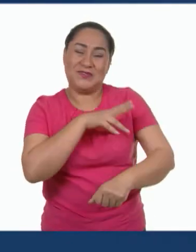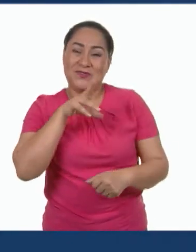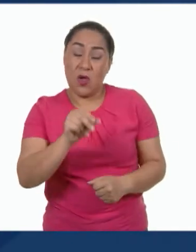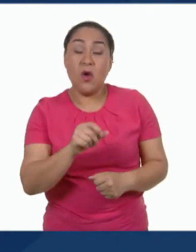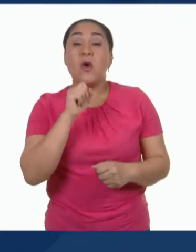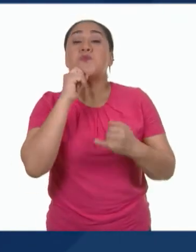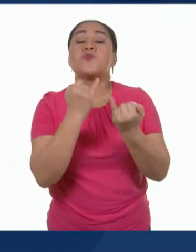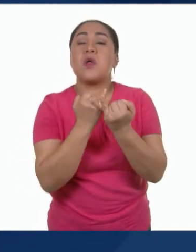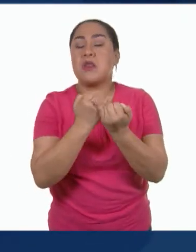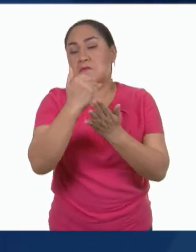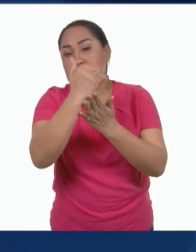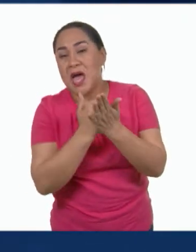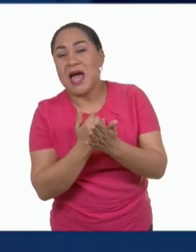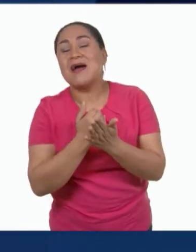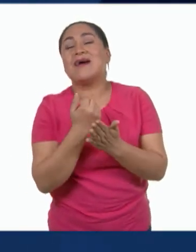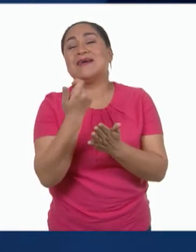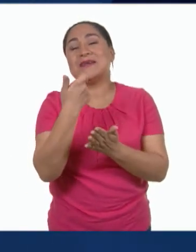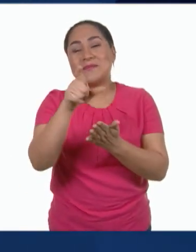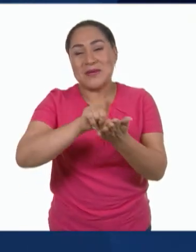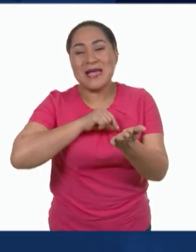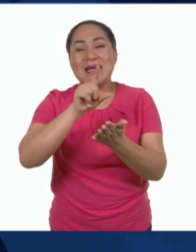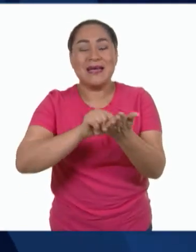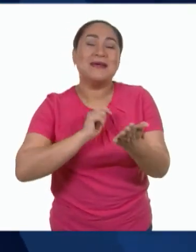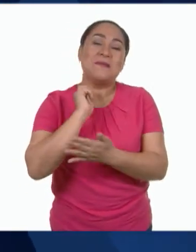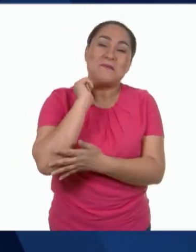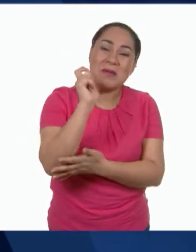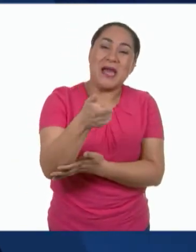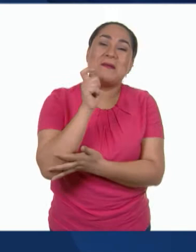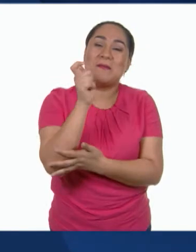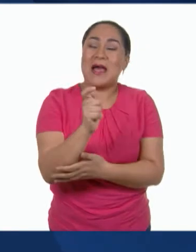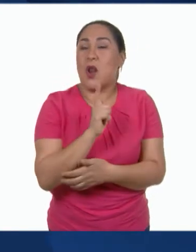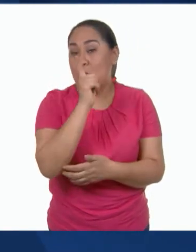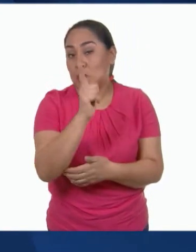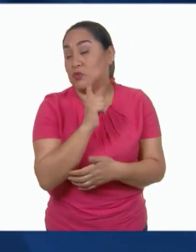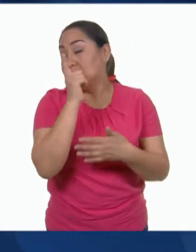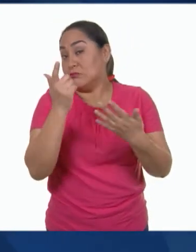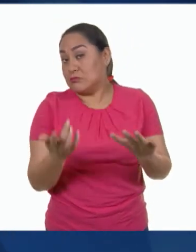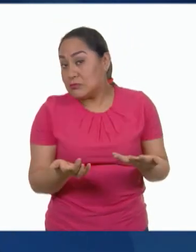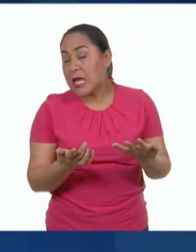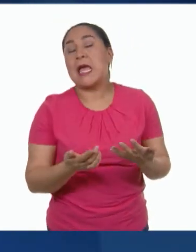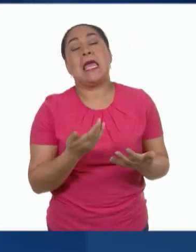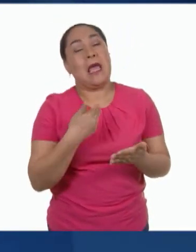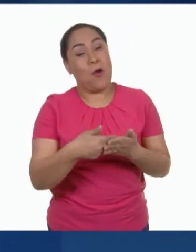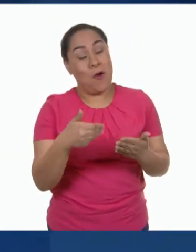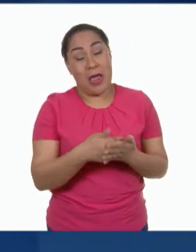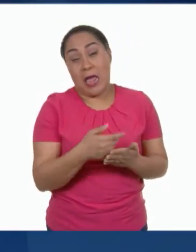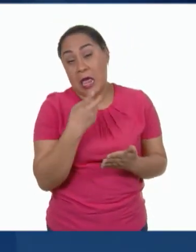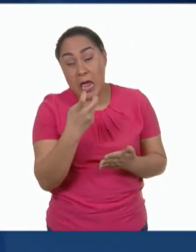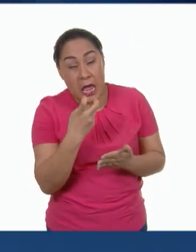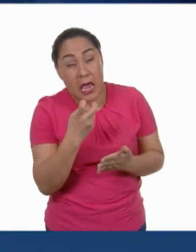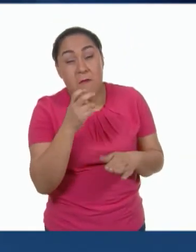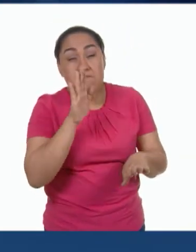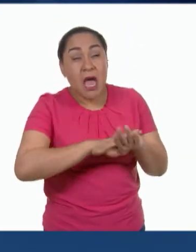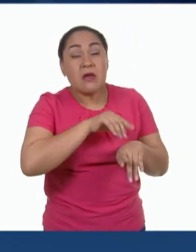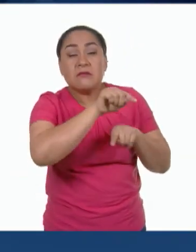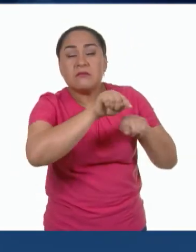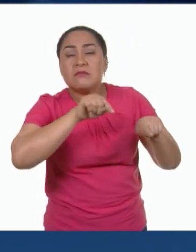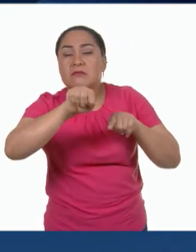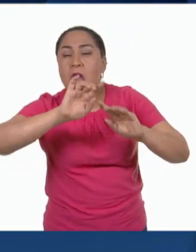disminuye el costo mensual que pagamos por el servicio de luz, lo cual a gran escala significa